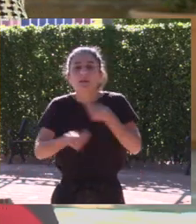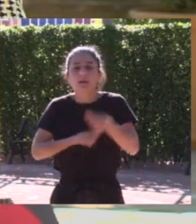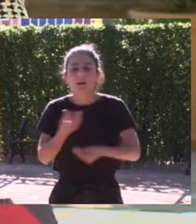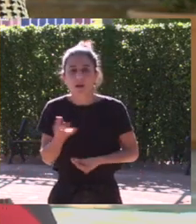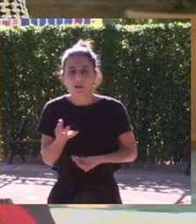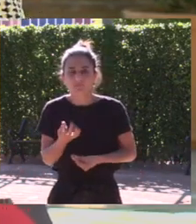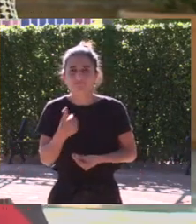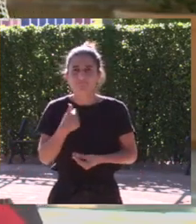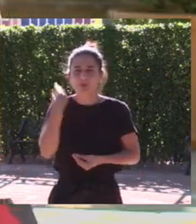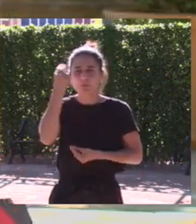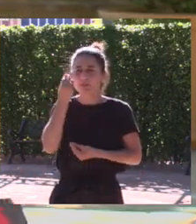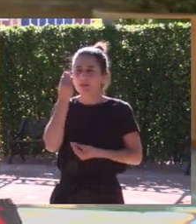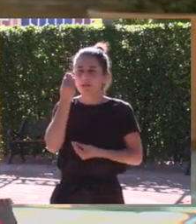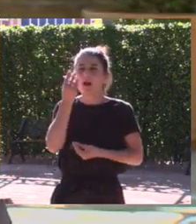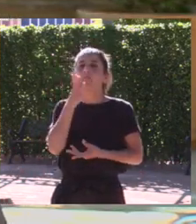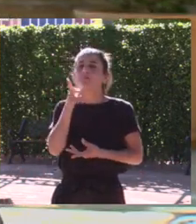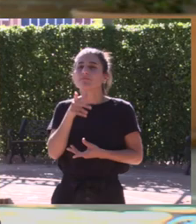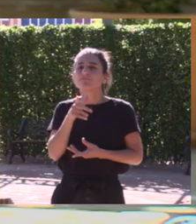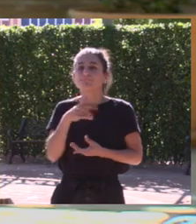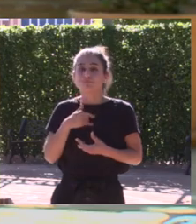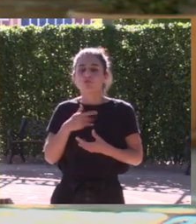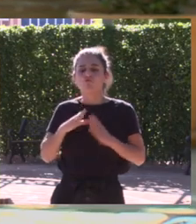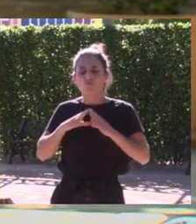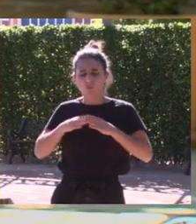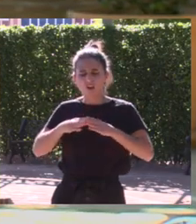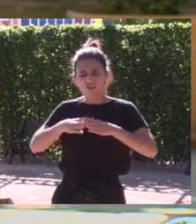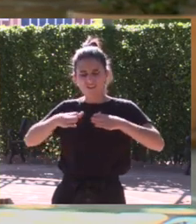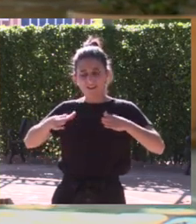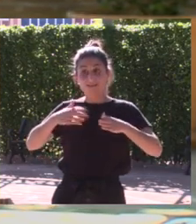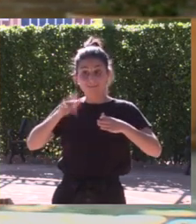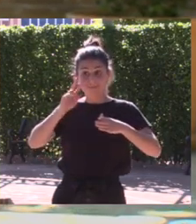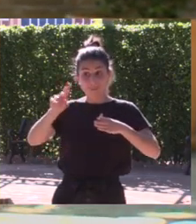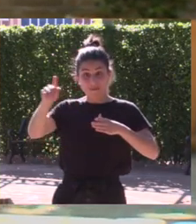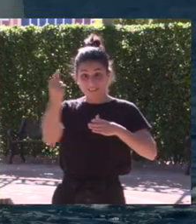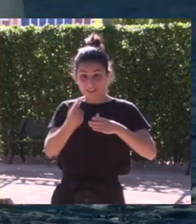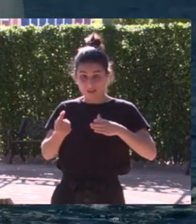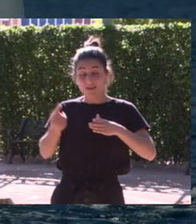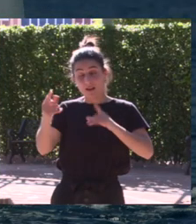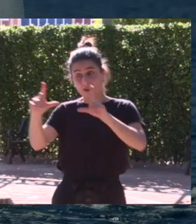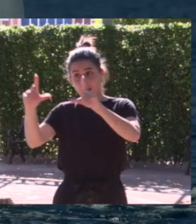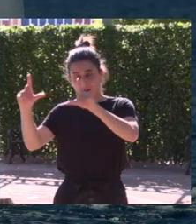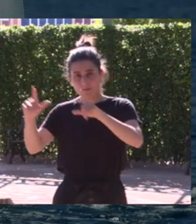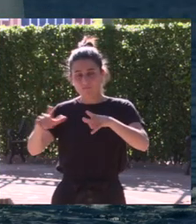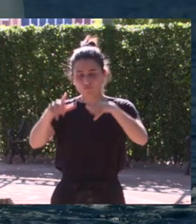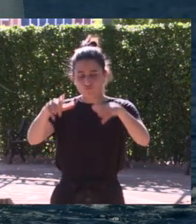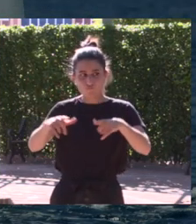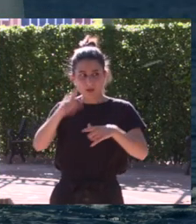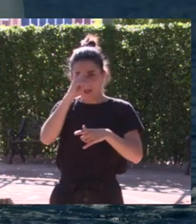y yo decidí intentar navegar en un barco grande como esta que podéis ver en la imagen